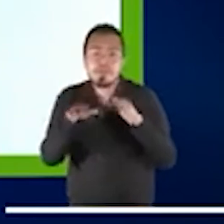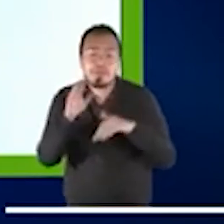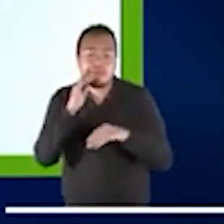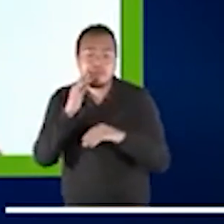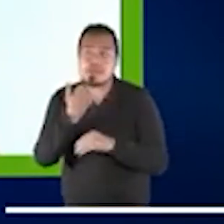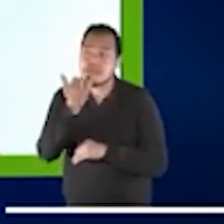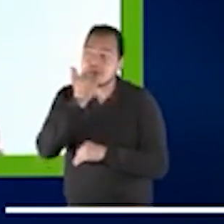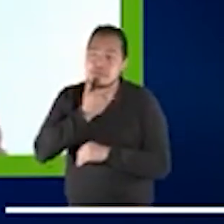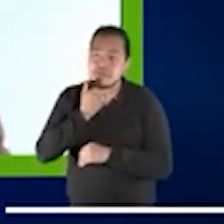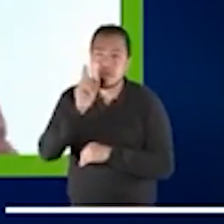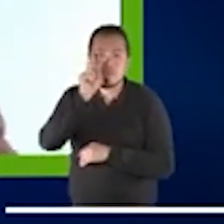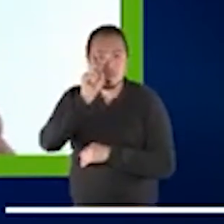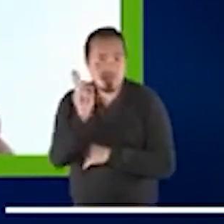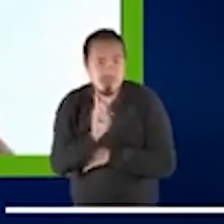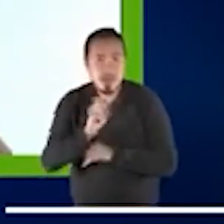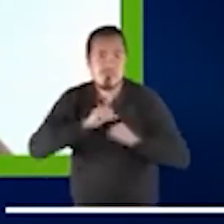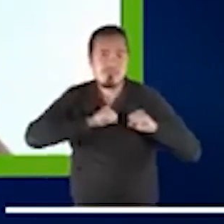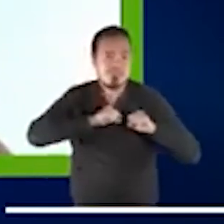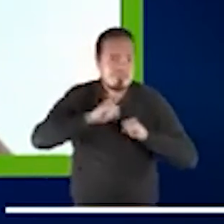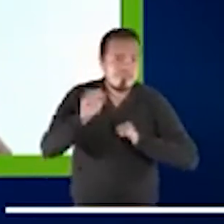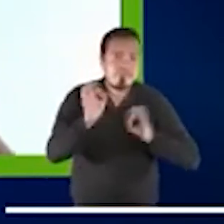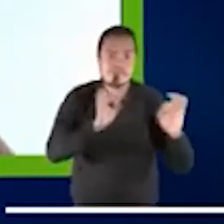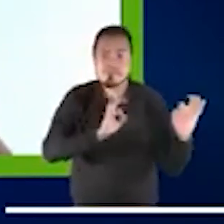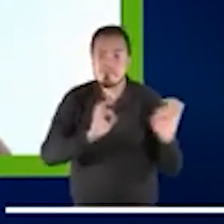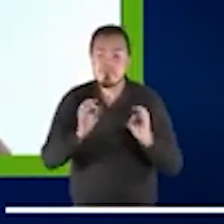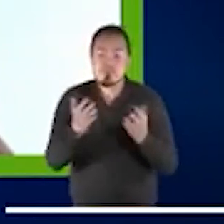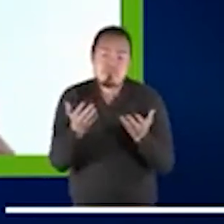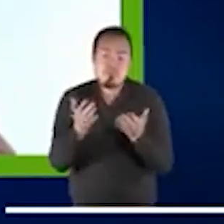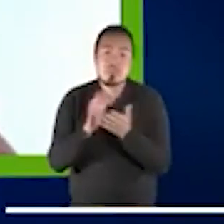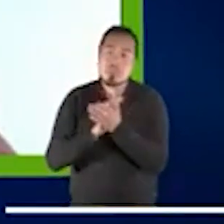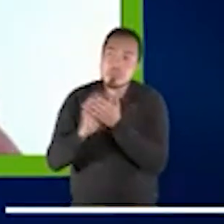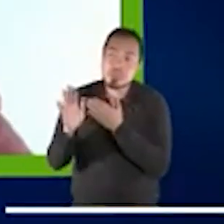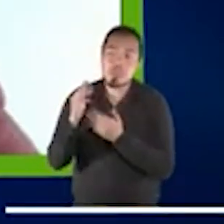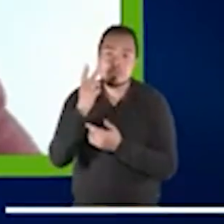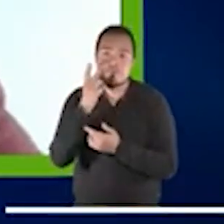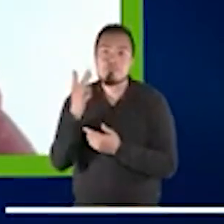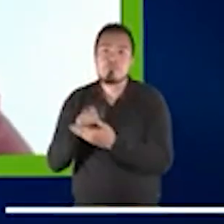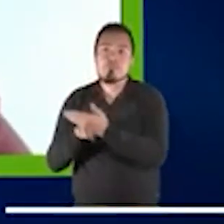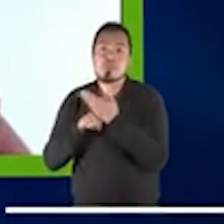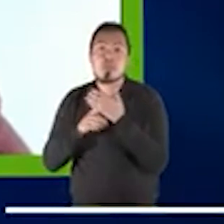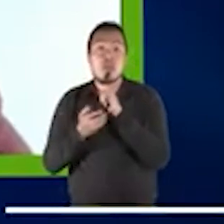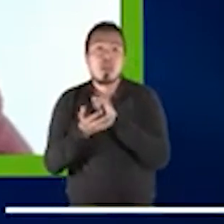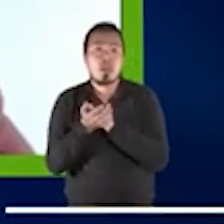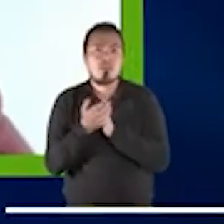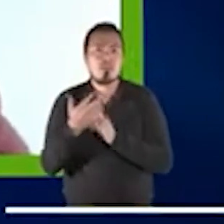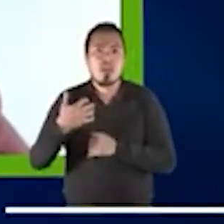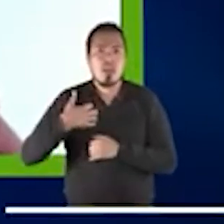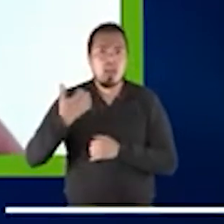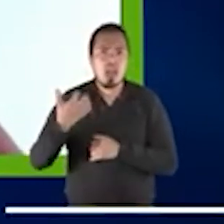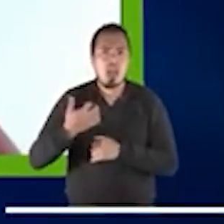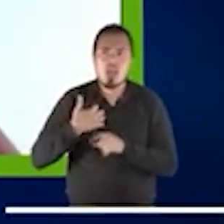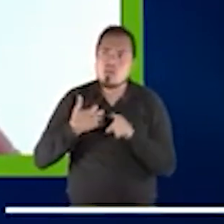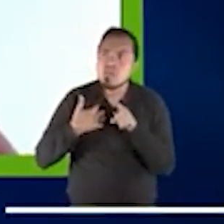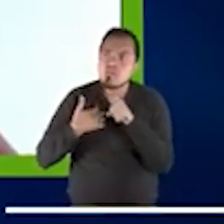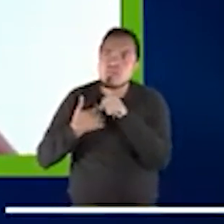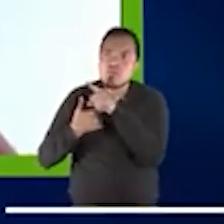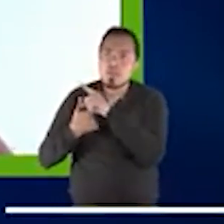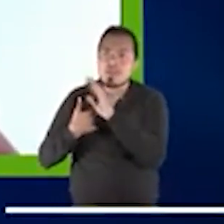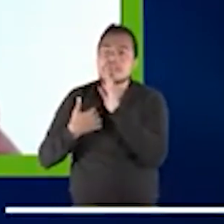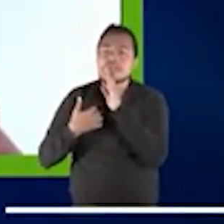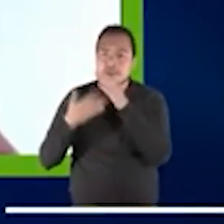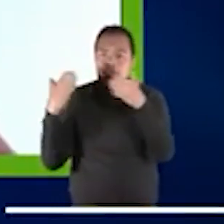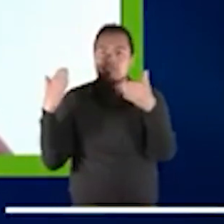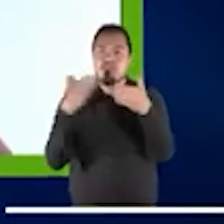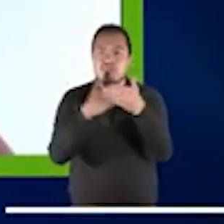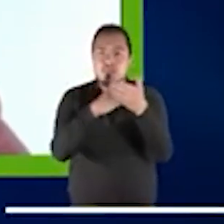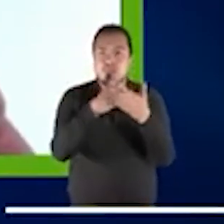una mala gestión también eso no lo sabemos pero puede ser y son quejas que son también contra los médicos